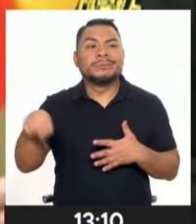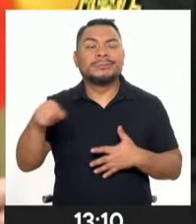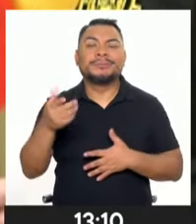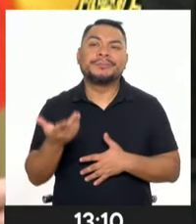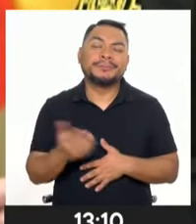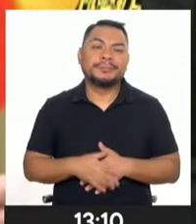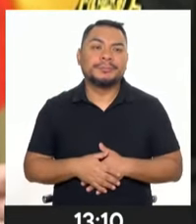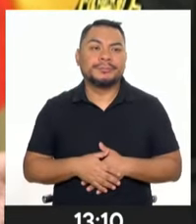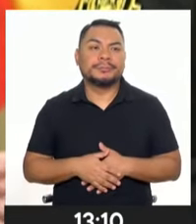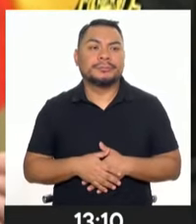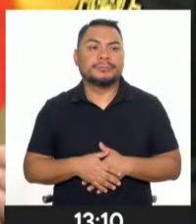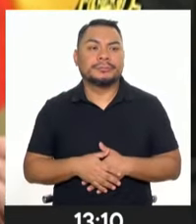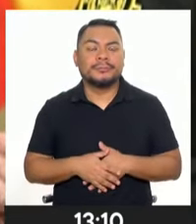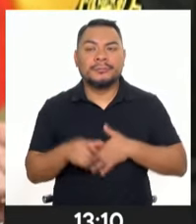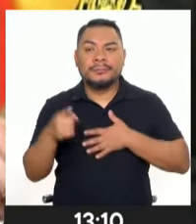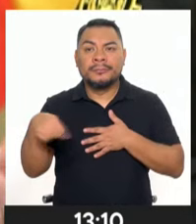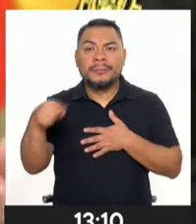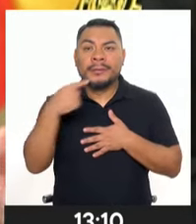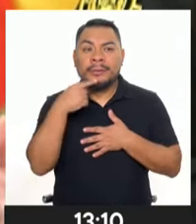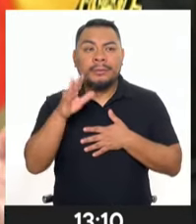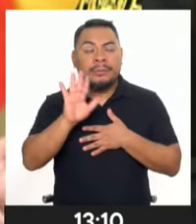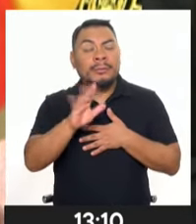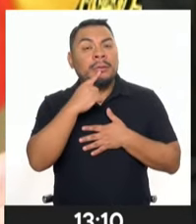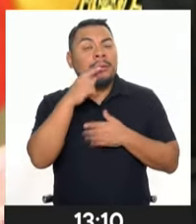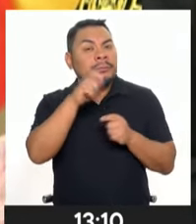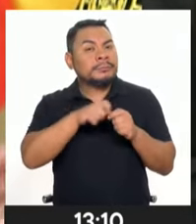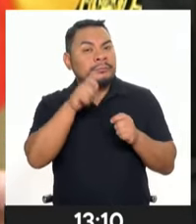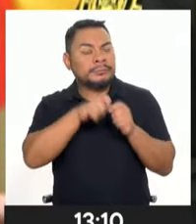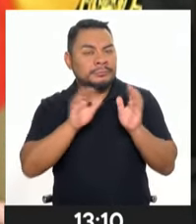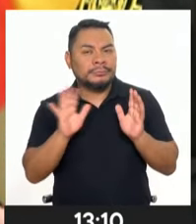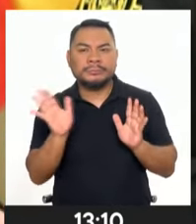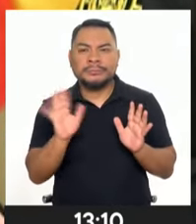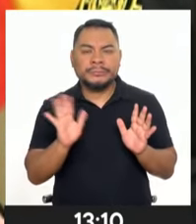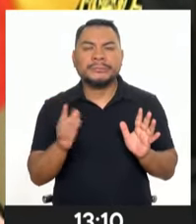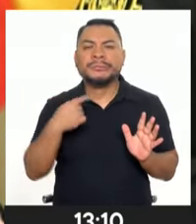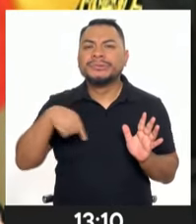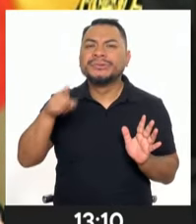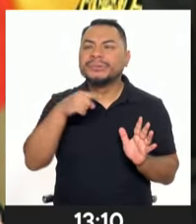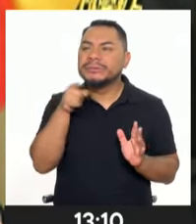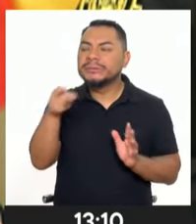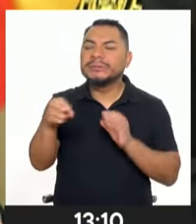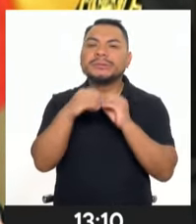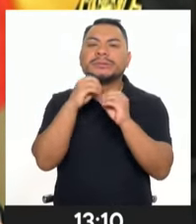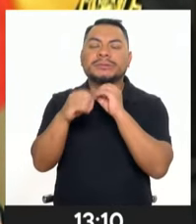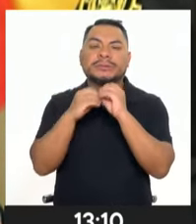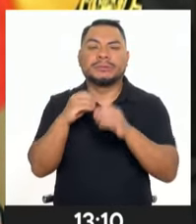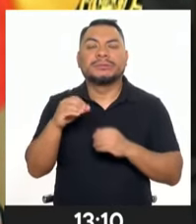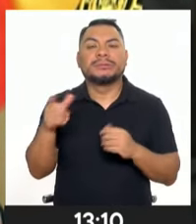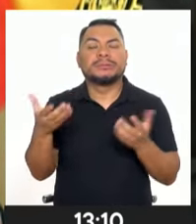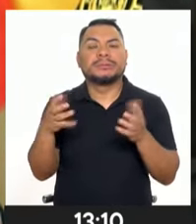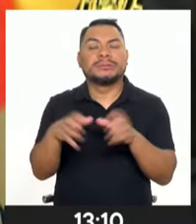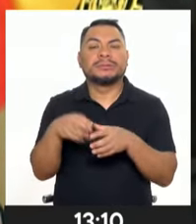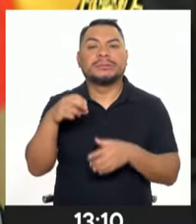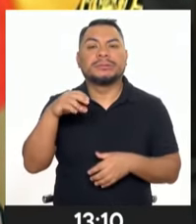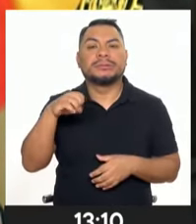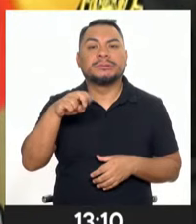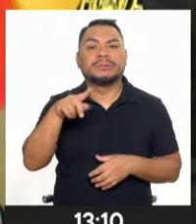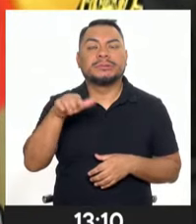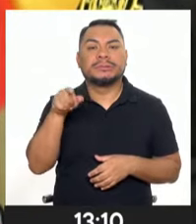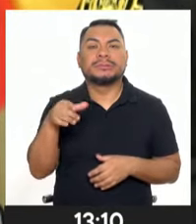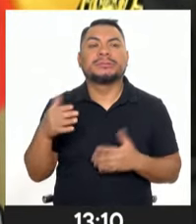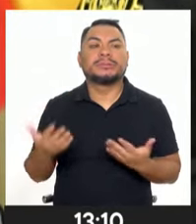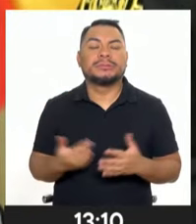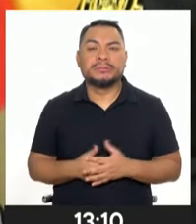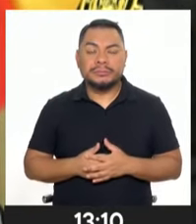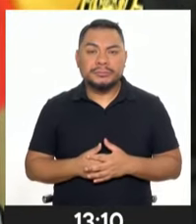resistencia a poner orden, ¿no? Estamos poniendo orden en ENSA, que ha estado realmente un campo de